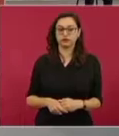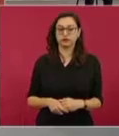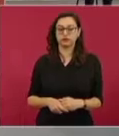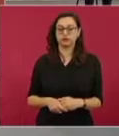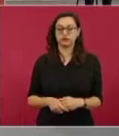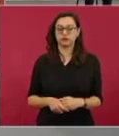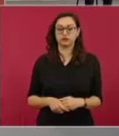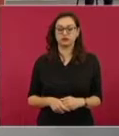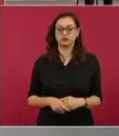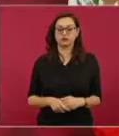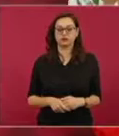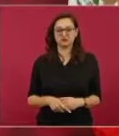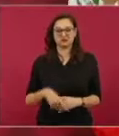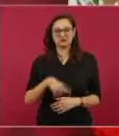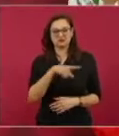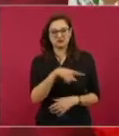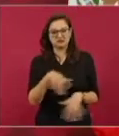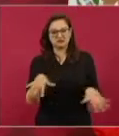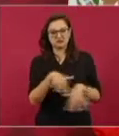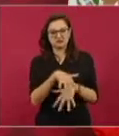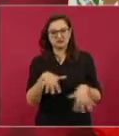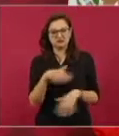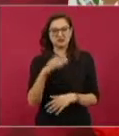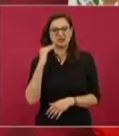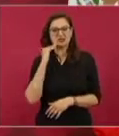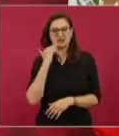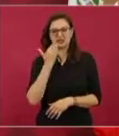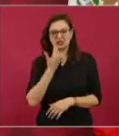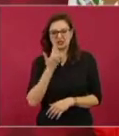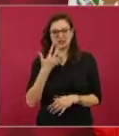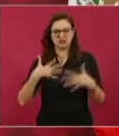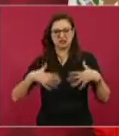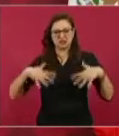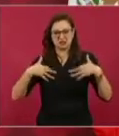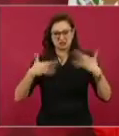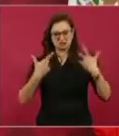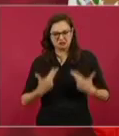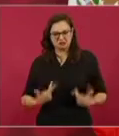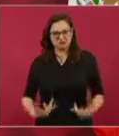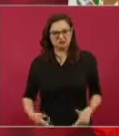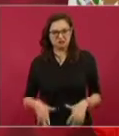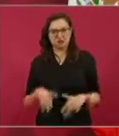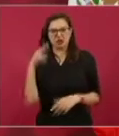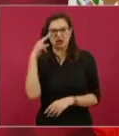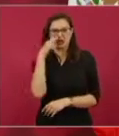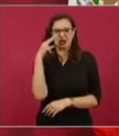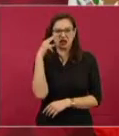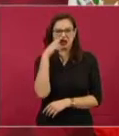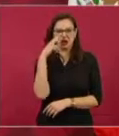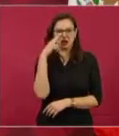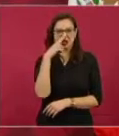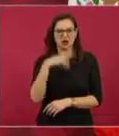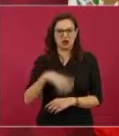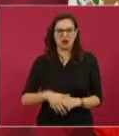Desarrapados, chusma, nacos.